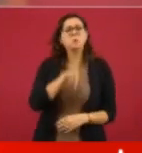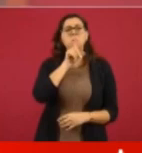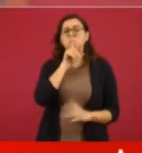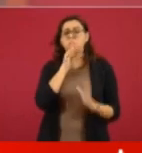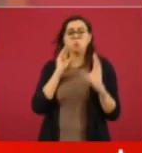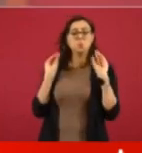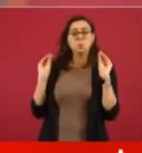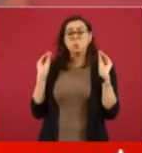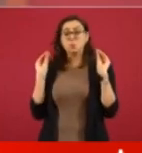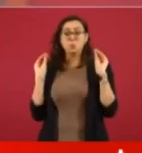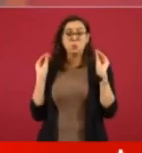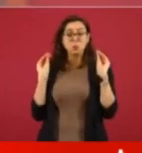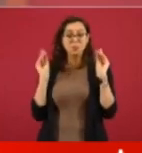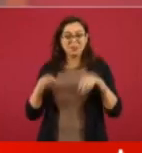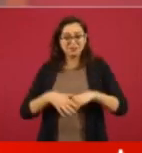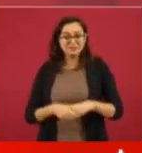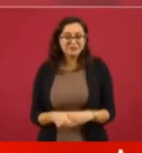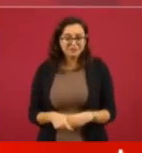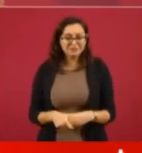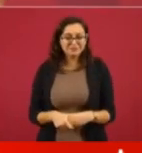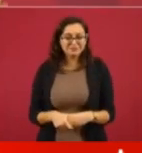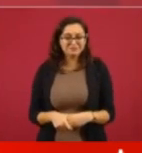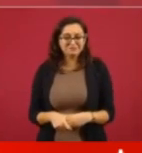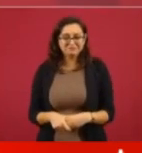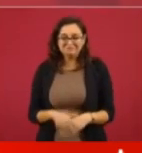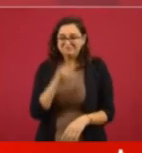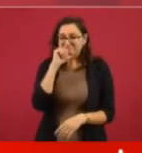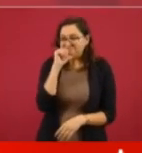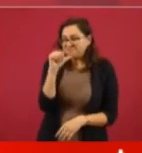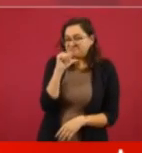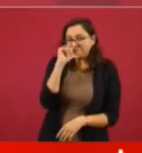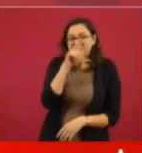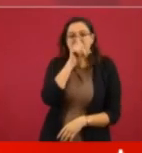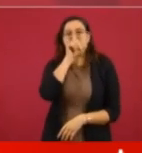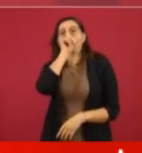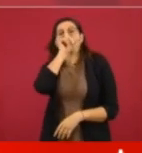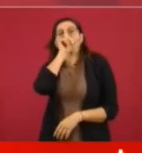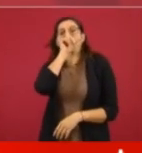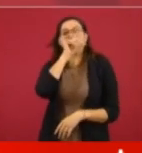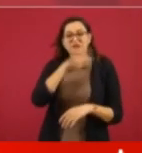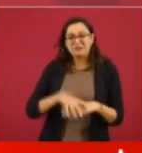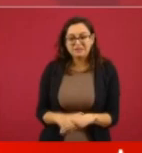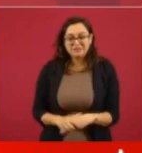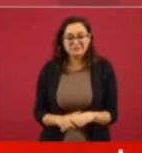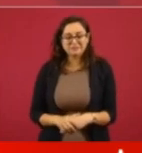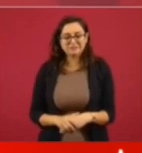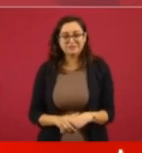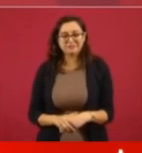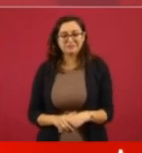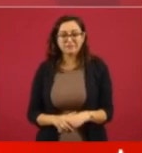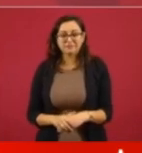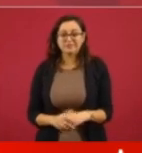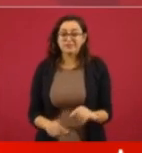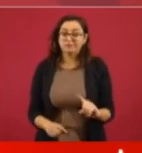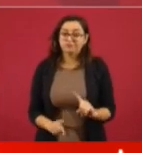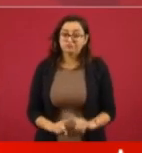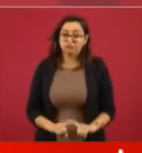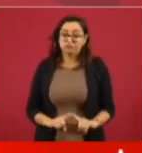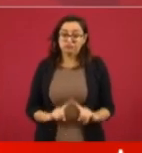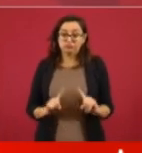nadie, al contrario,